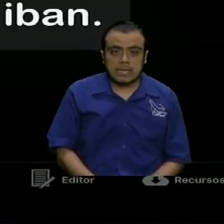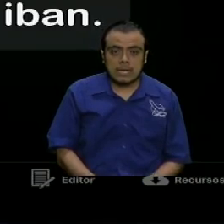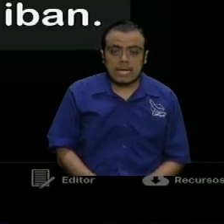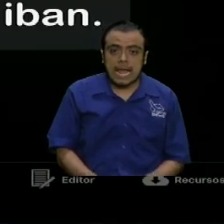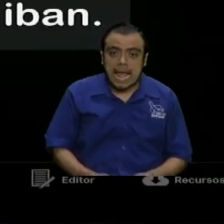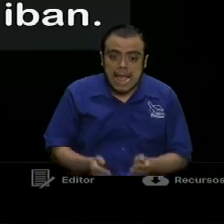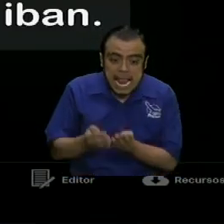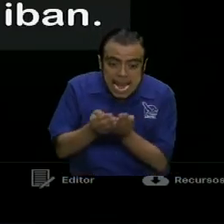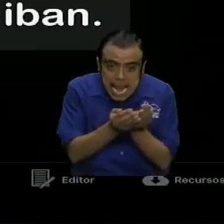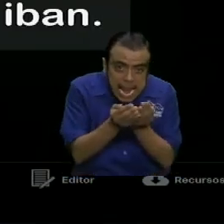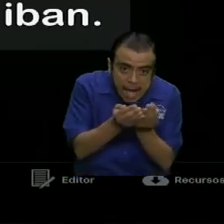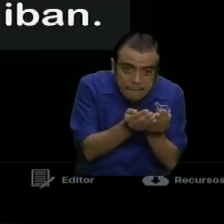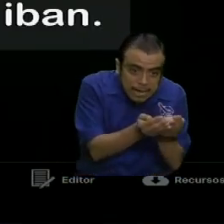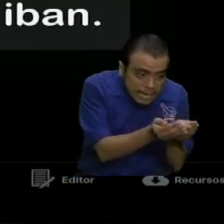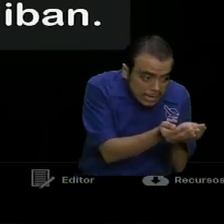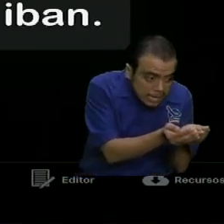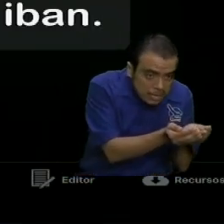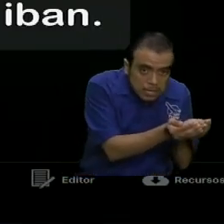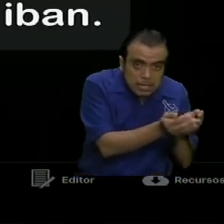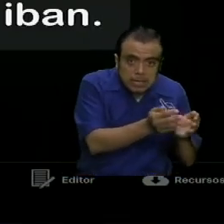inmediatamente la barca llegó a tierra.